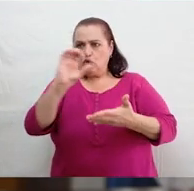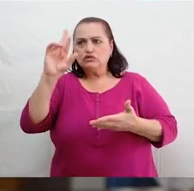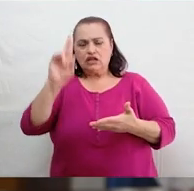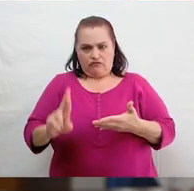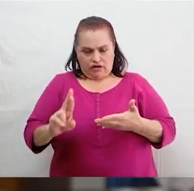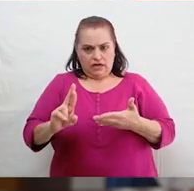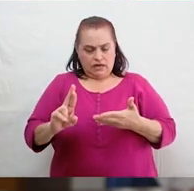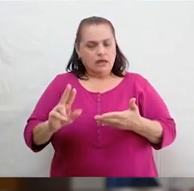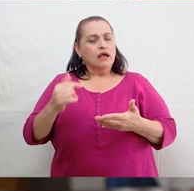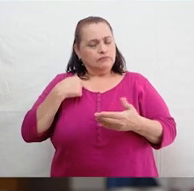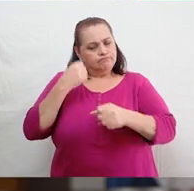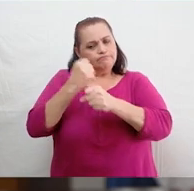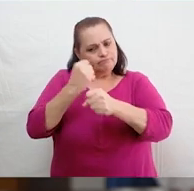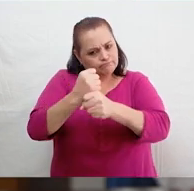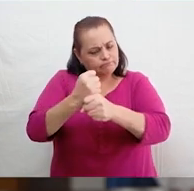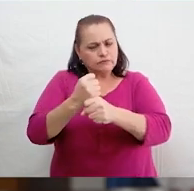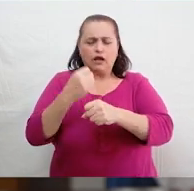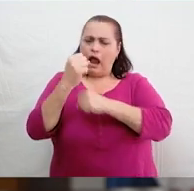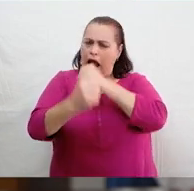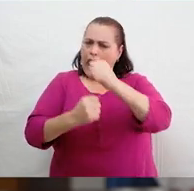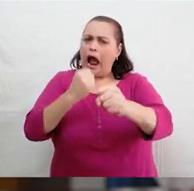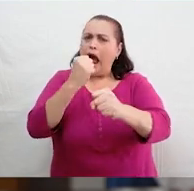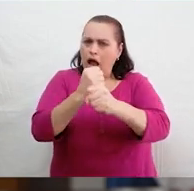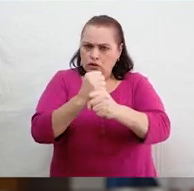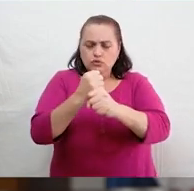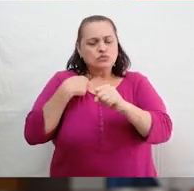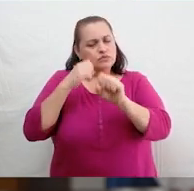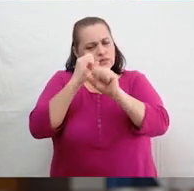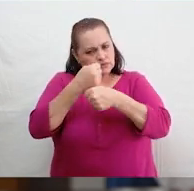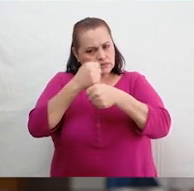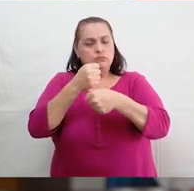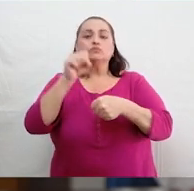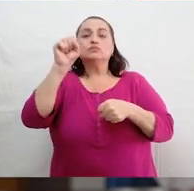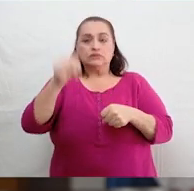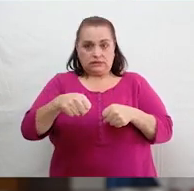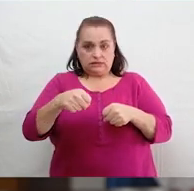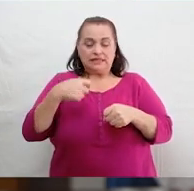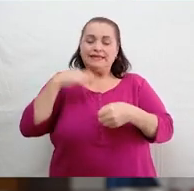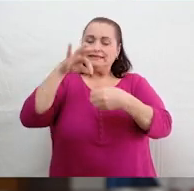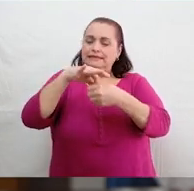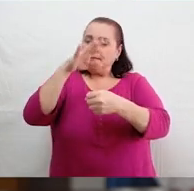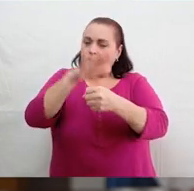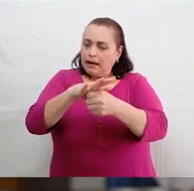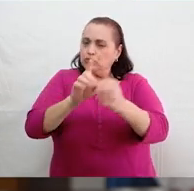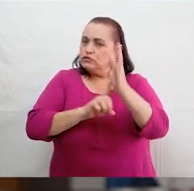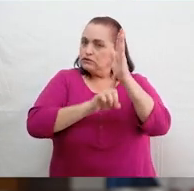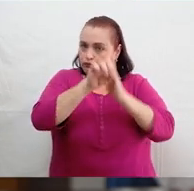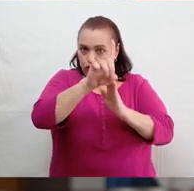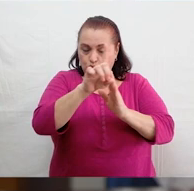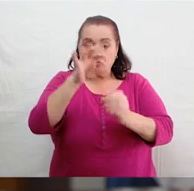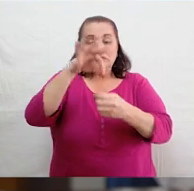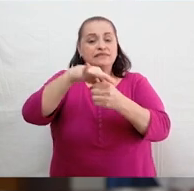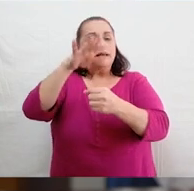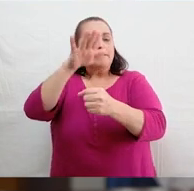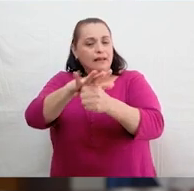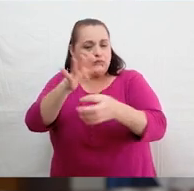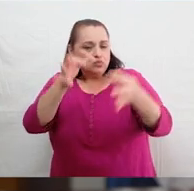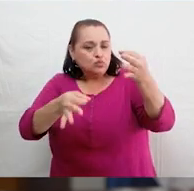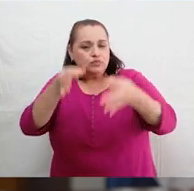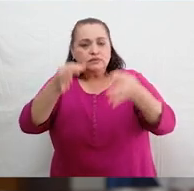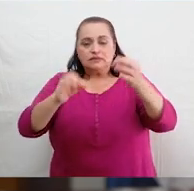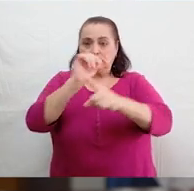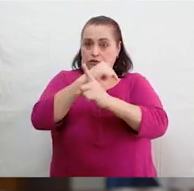sembrar. Por décadas lo hemos hecho. Sembramos desarrollo, sembramos justicia